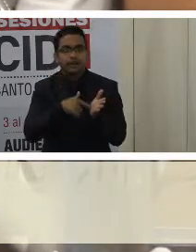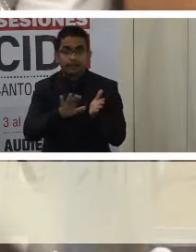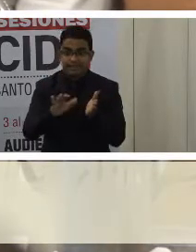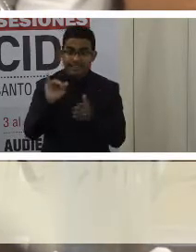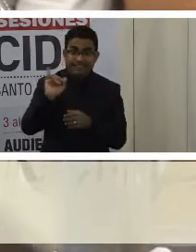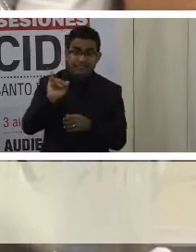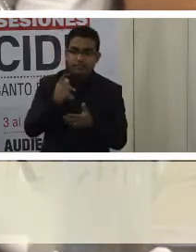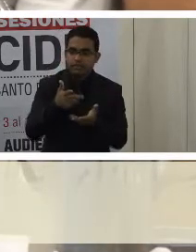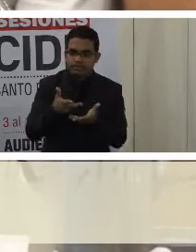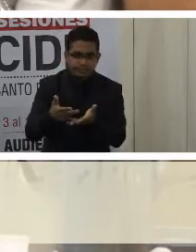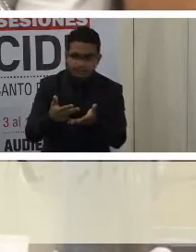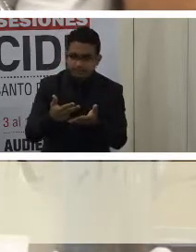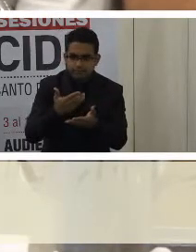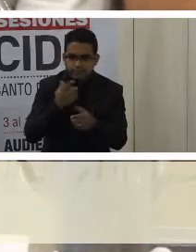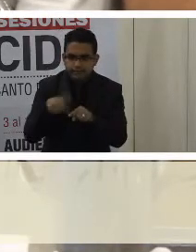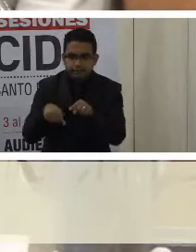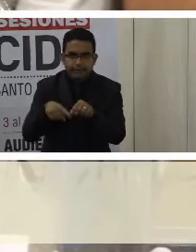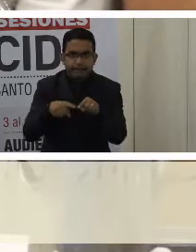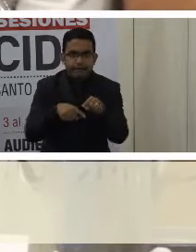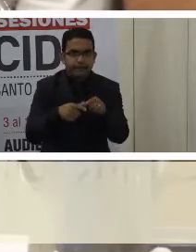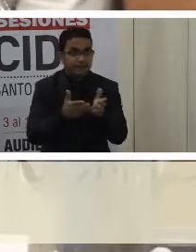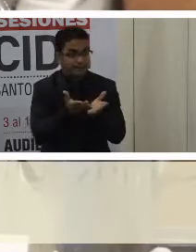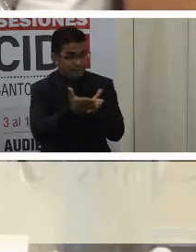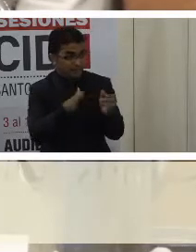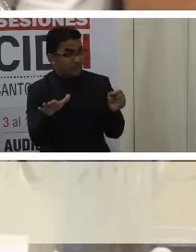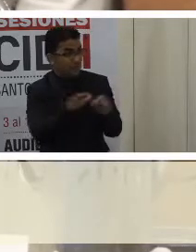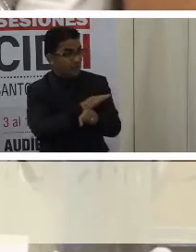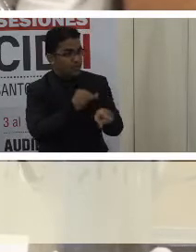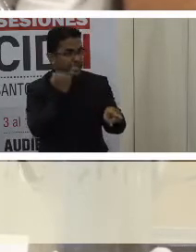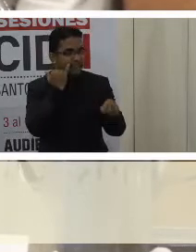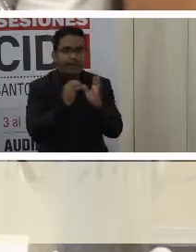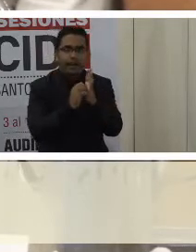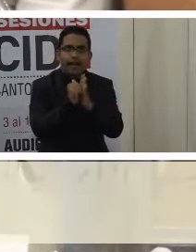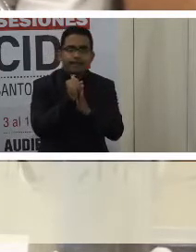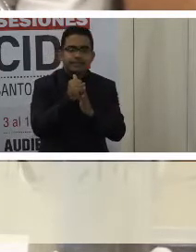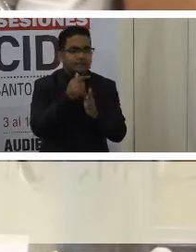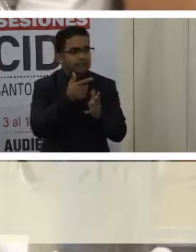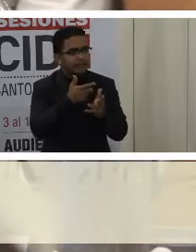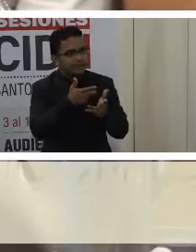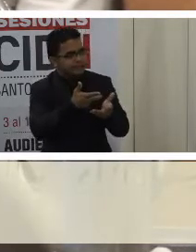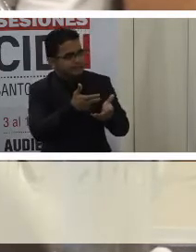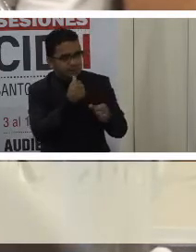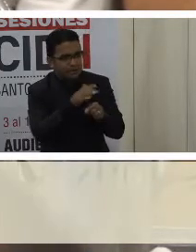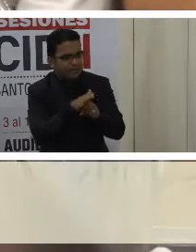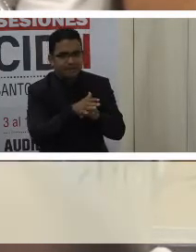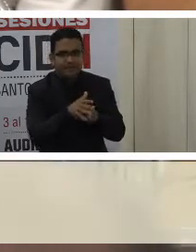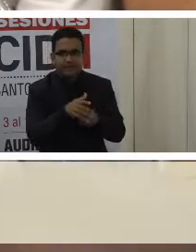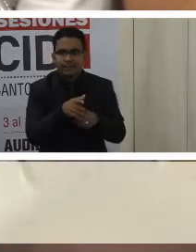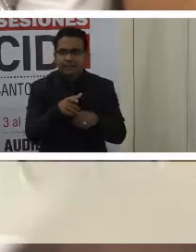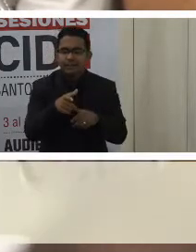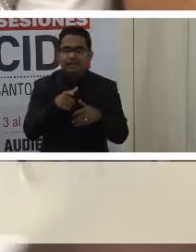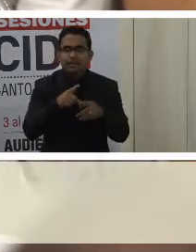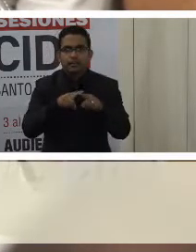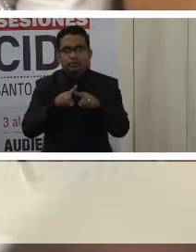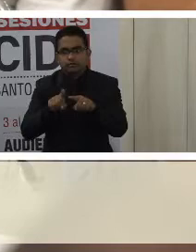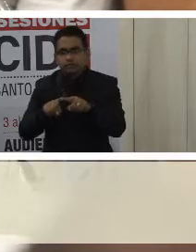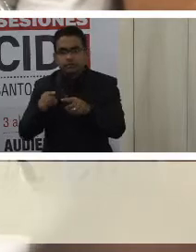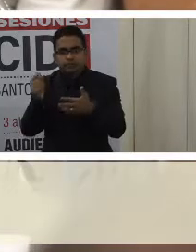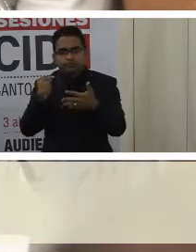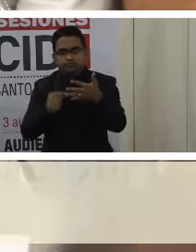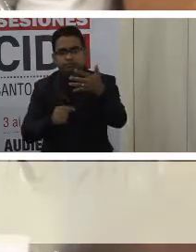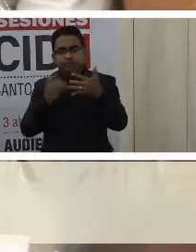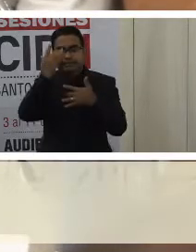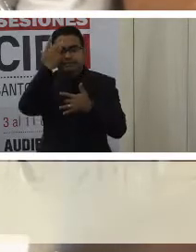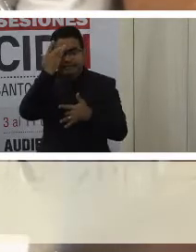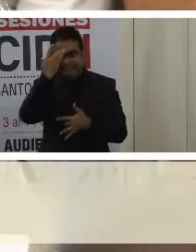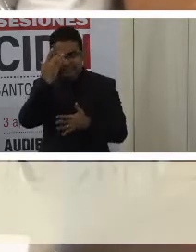ni cuentan con los protocolos completos para recibir la quimioterapia. Tampoco poseen los insumos como catéteres o válvulas de distintas denominaciones.